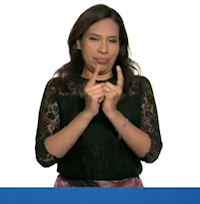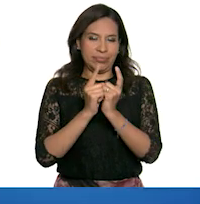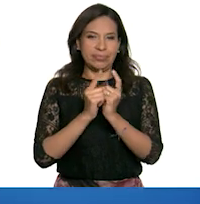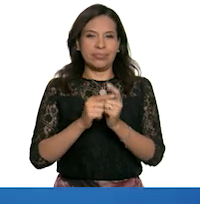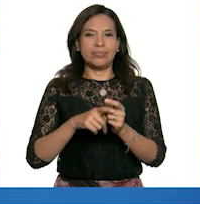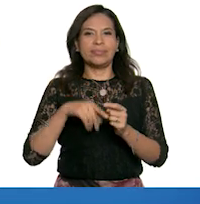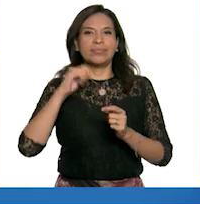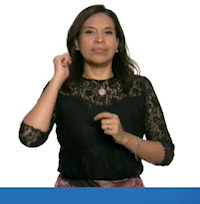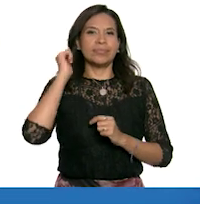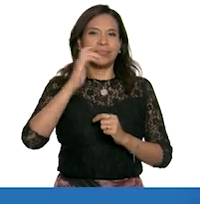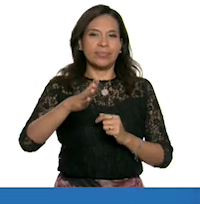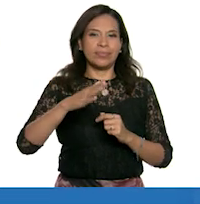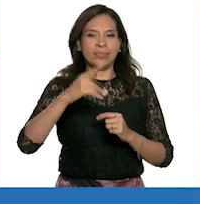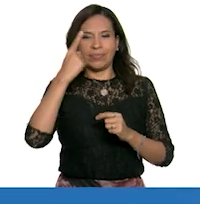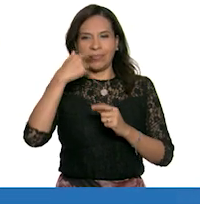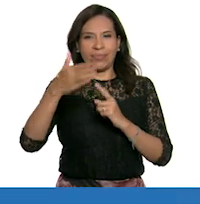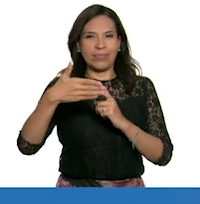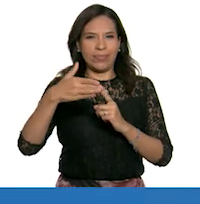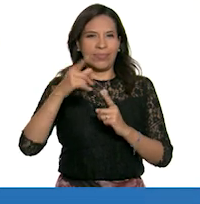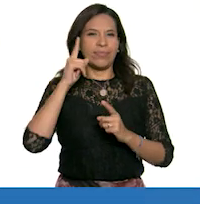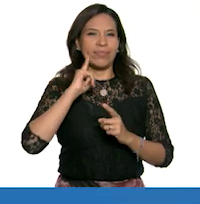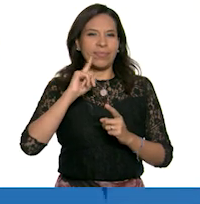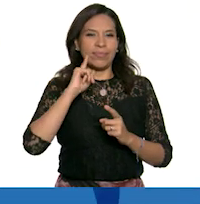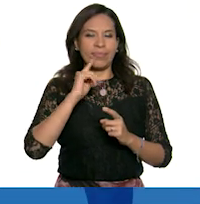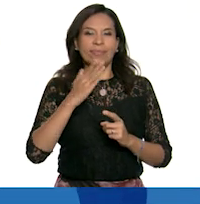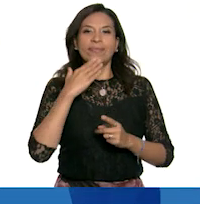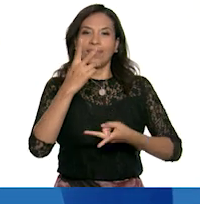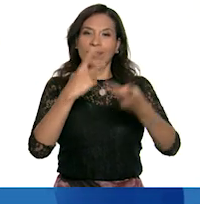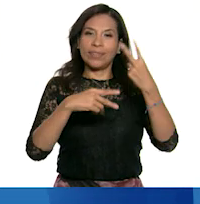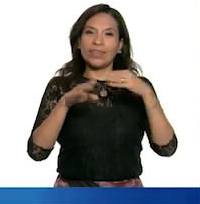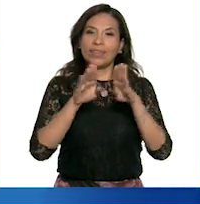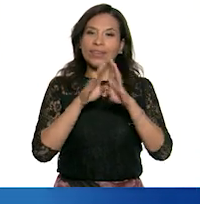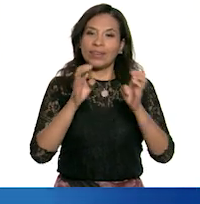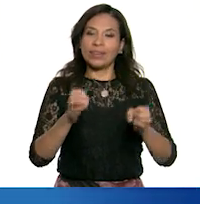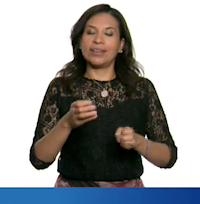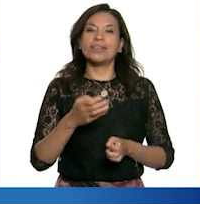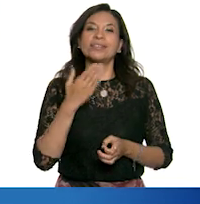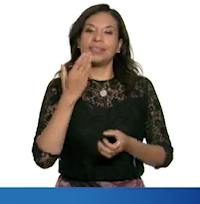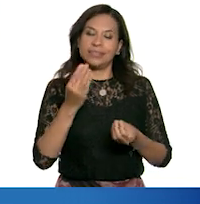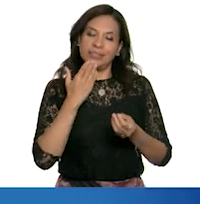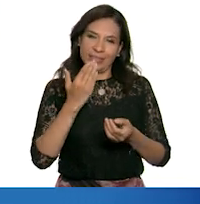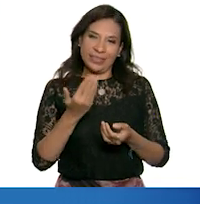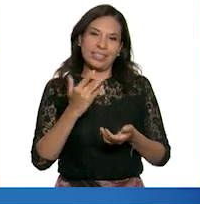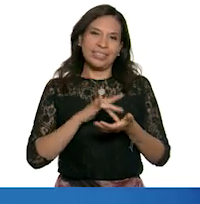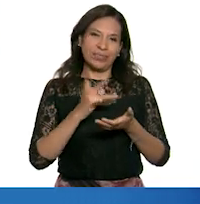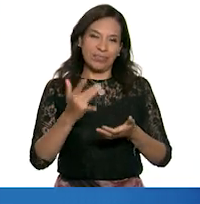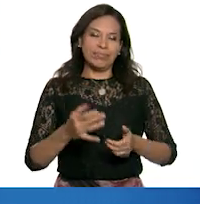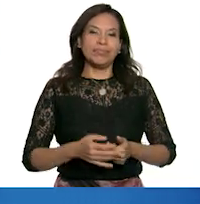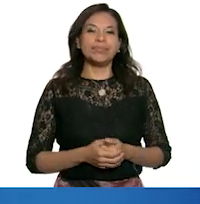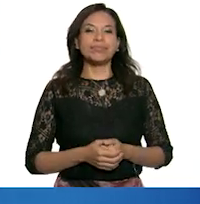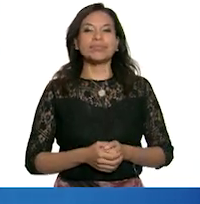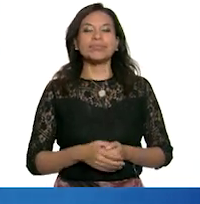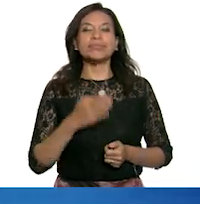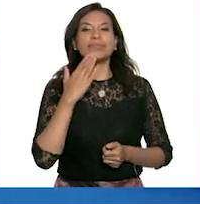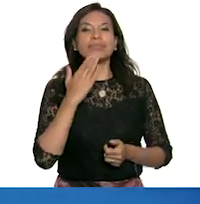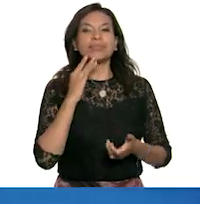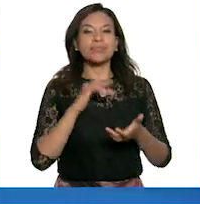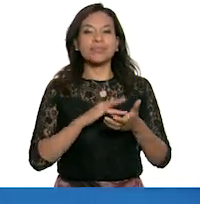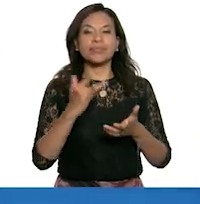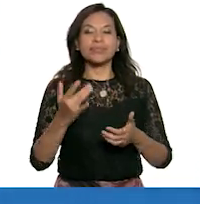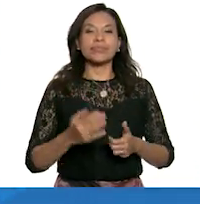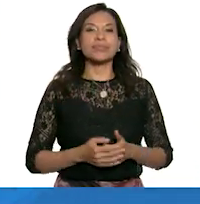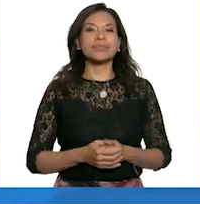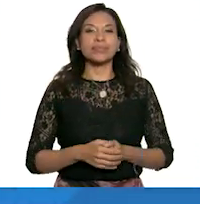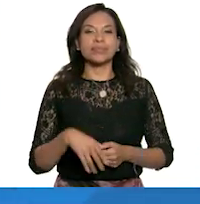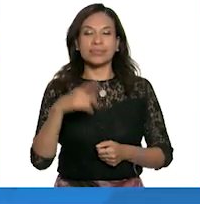tochito bandera femenil. ¡Bienvenidas! ¿Cómo están? Muchas gracias. ¡Bien! ¡Bien, gracias! Muy bien.